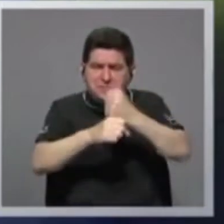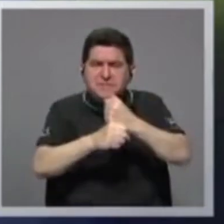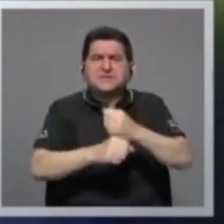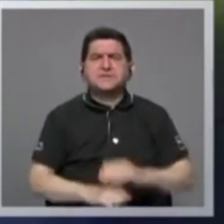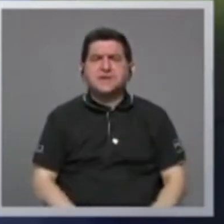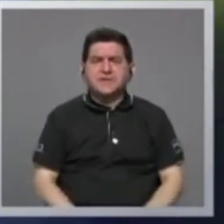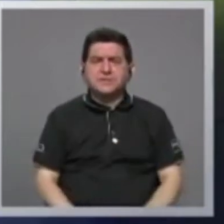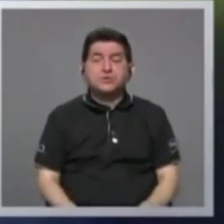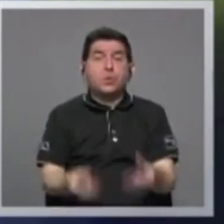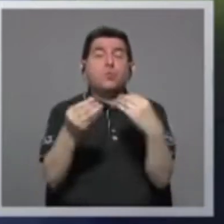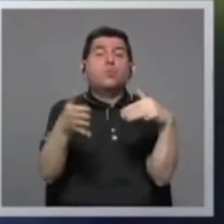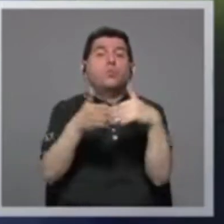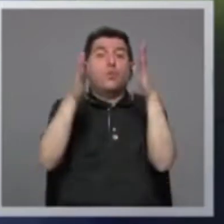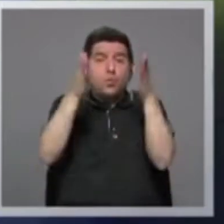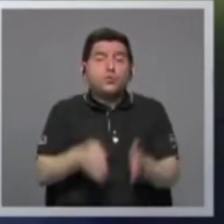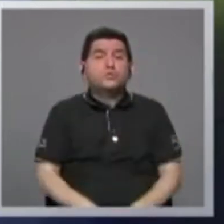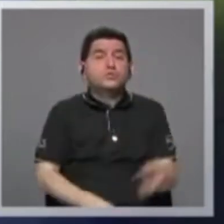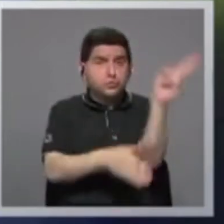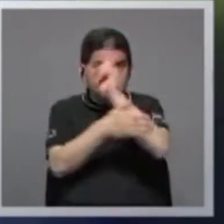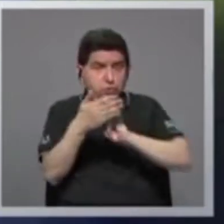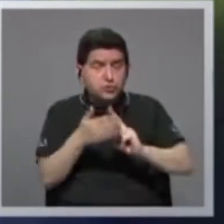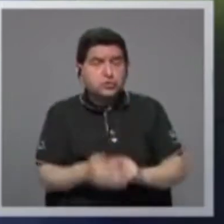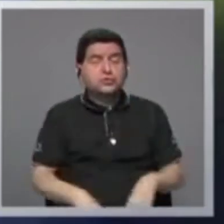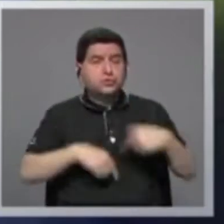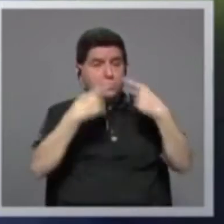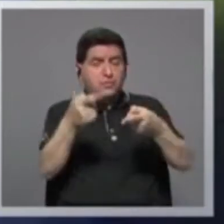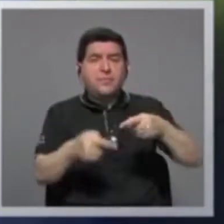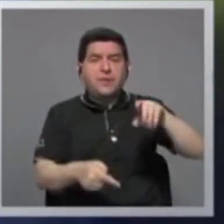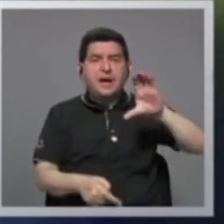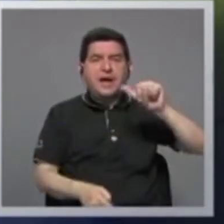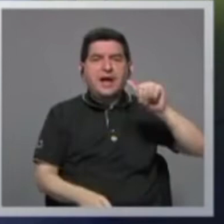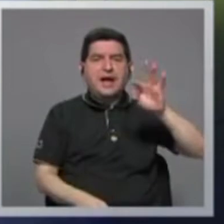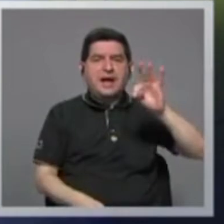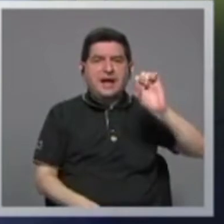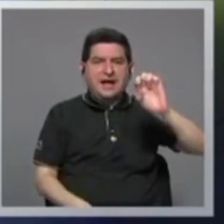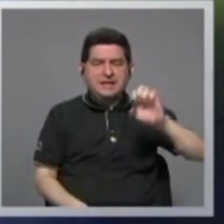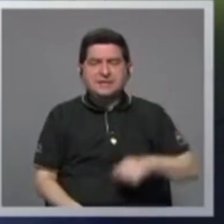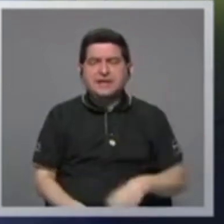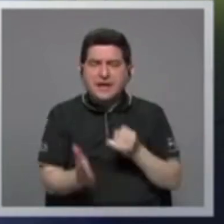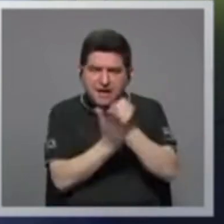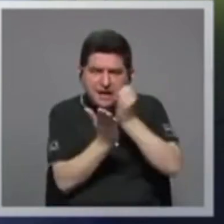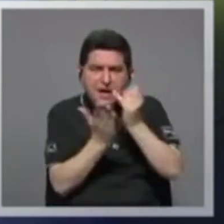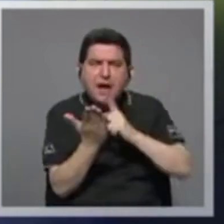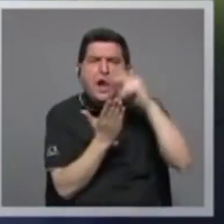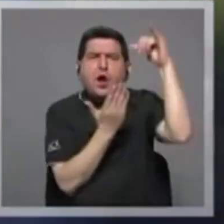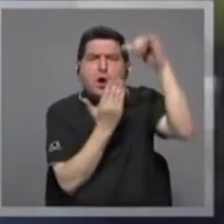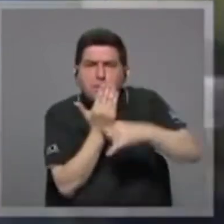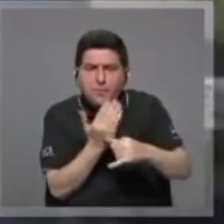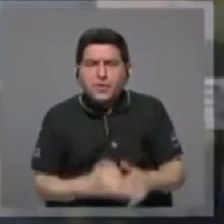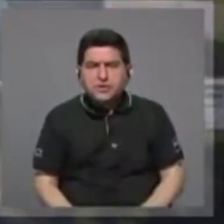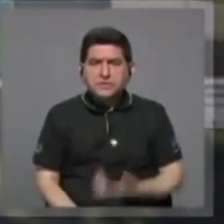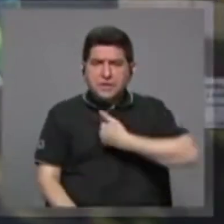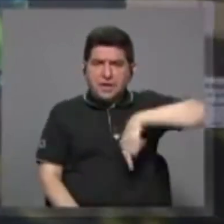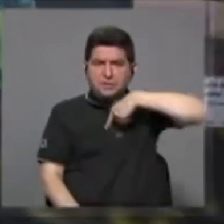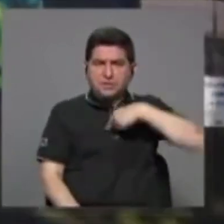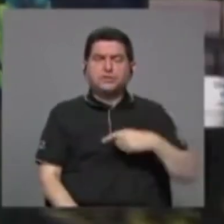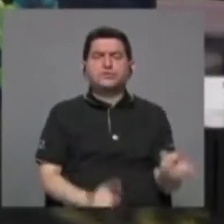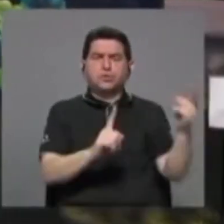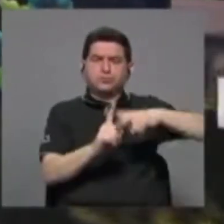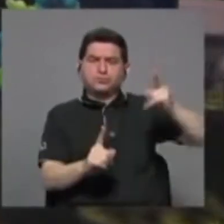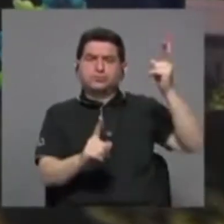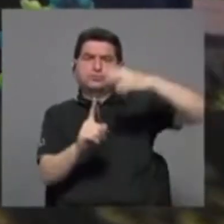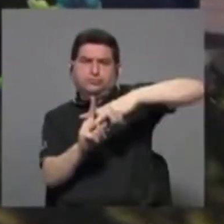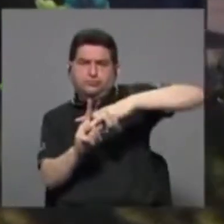estudiantes de la universidad llegan a CATIE para hacer su investigación en los proyectos en los cuales estamos implementando.